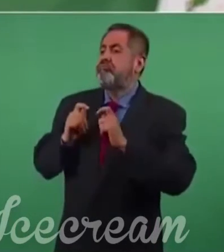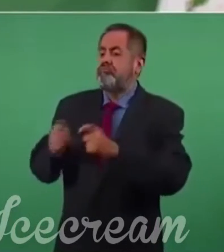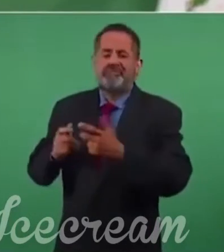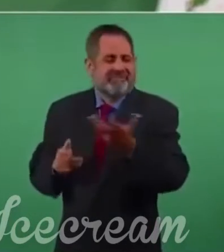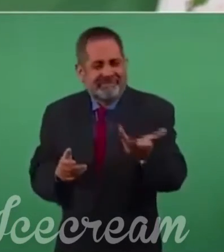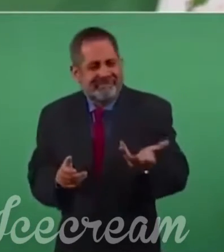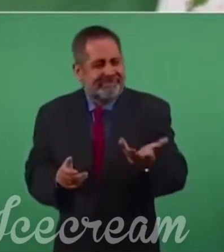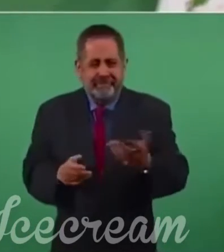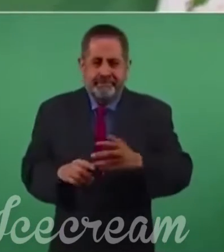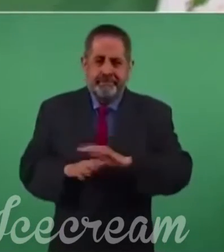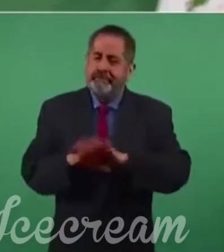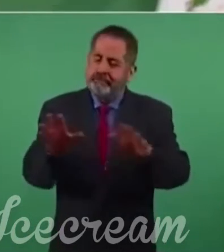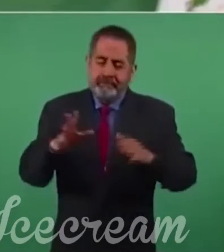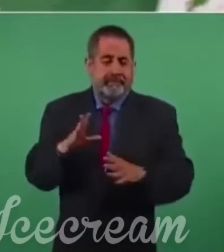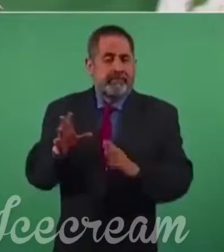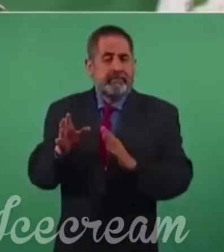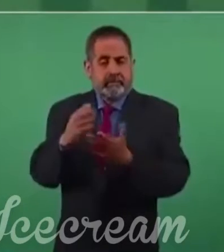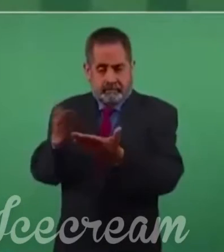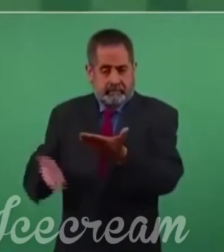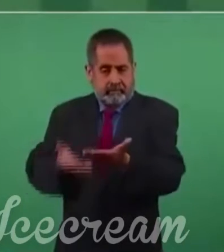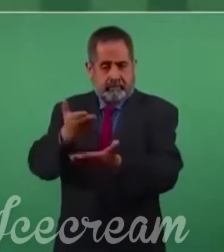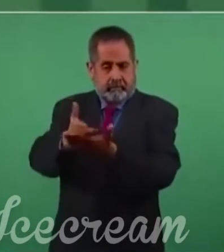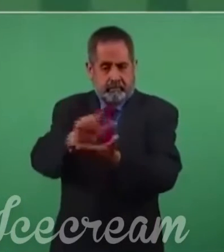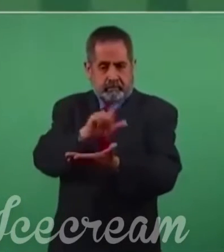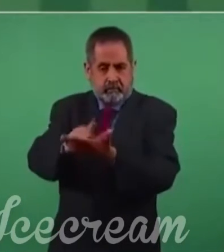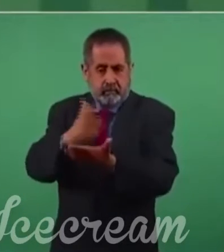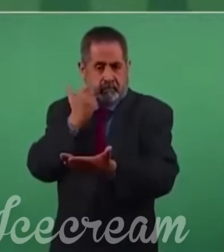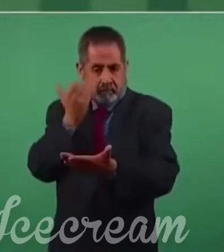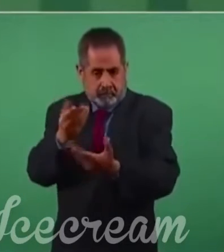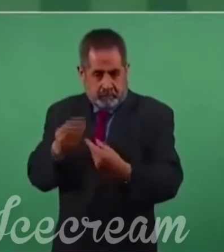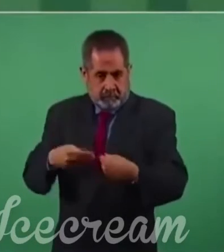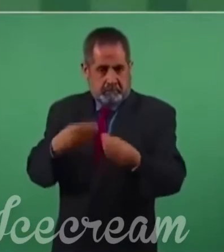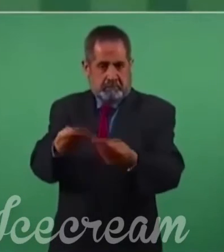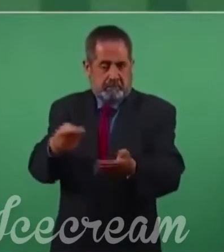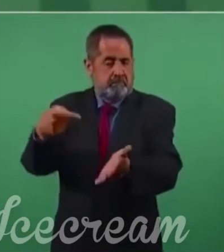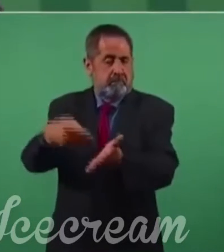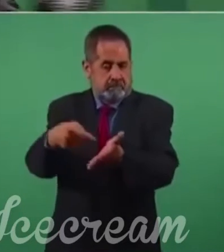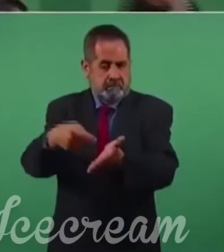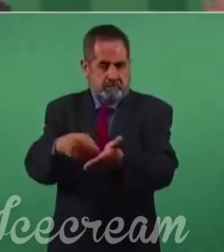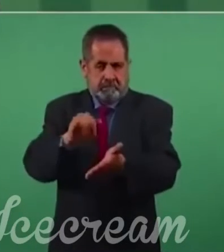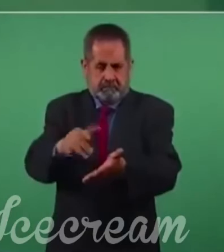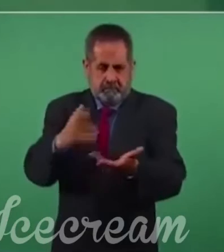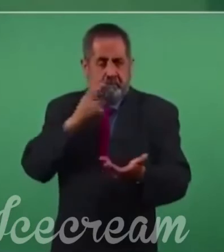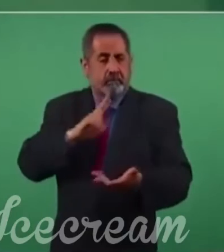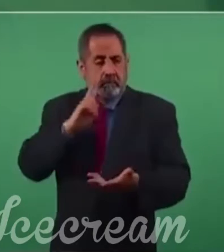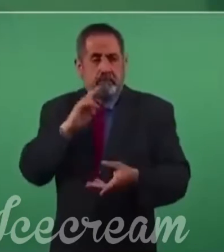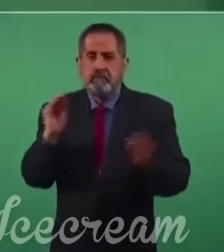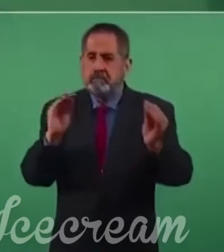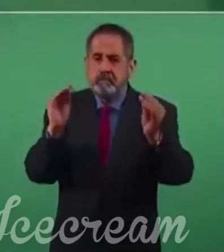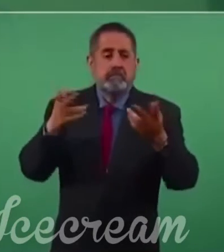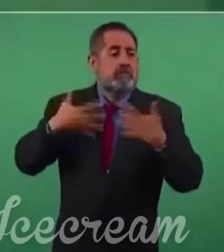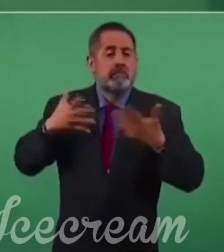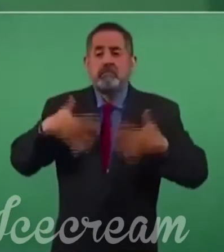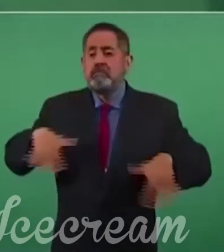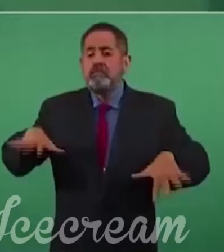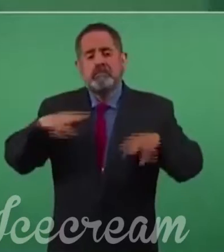iniciativa, que se dé el debate, que el pueblo se entere,